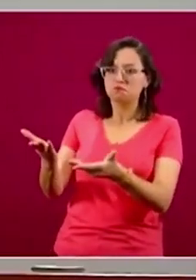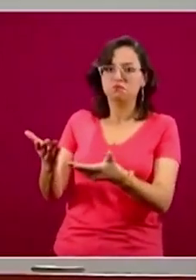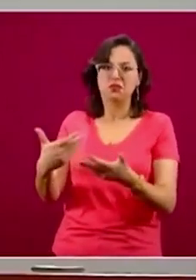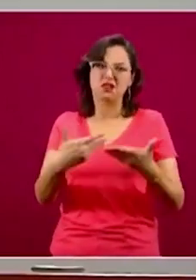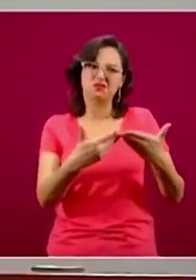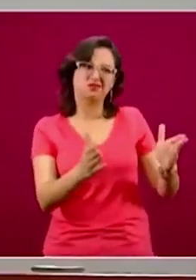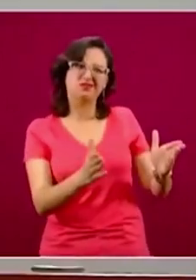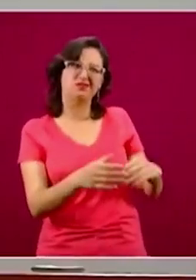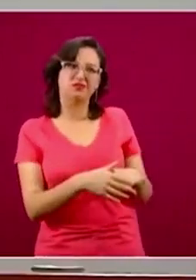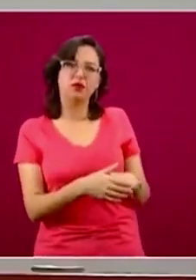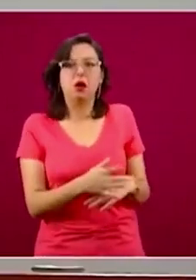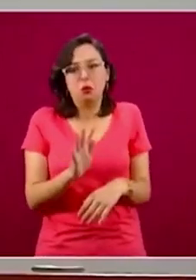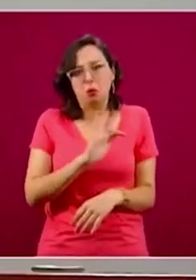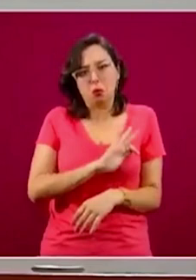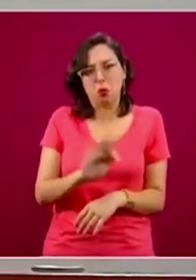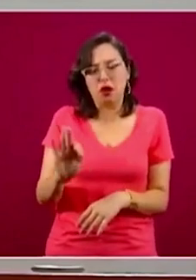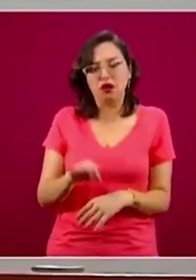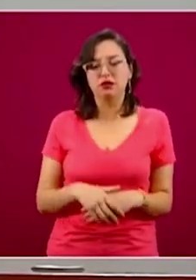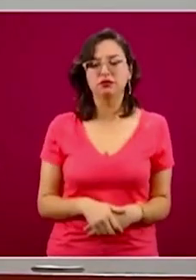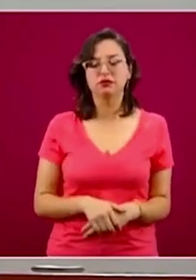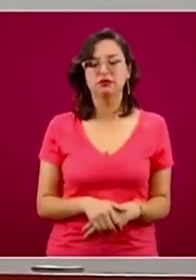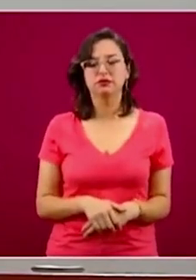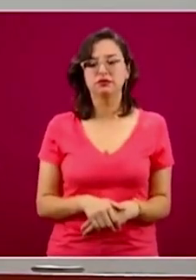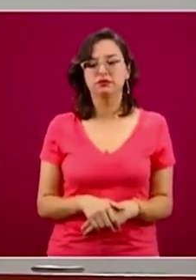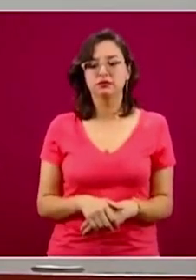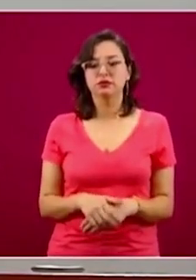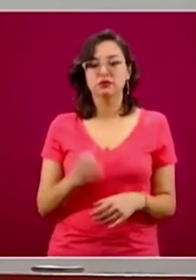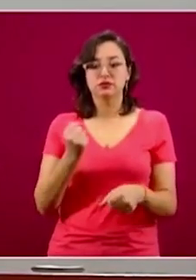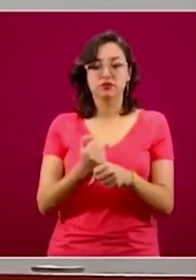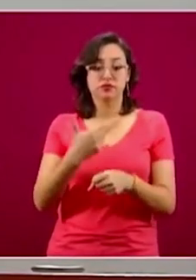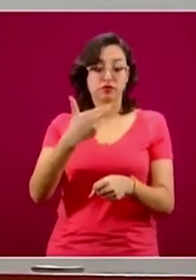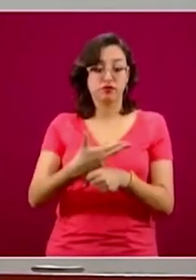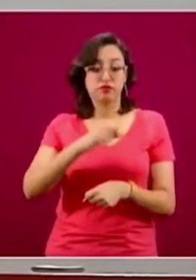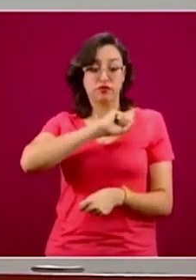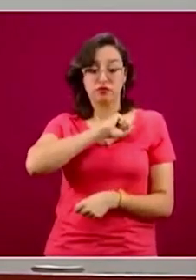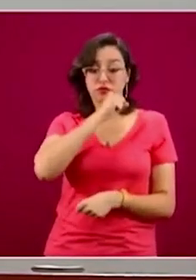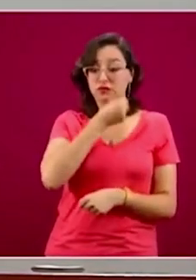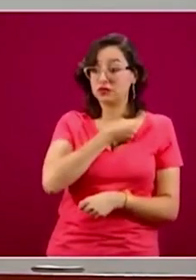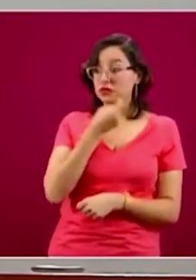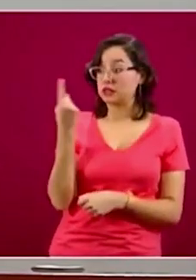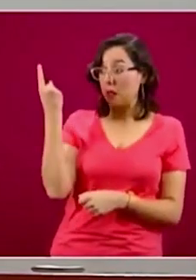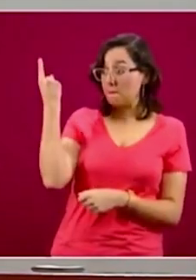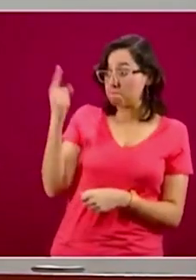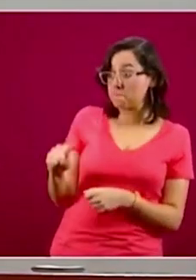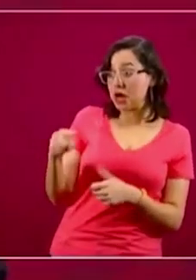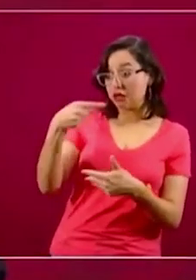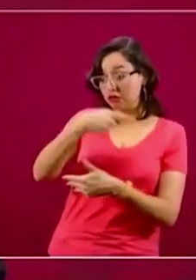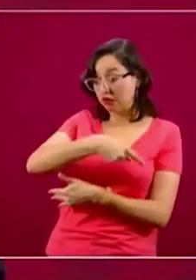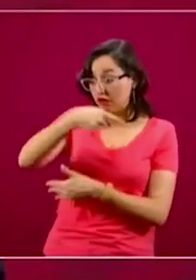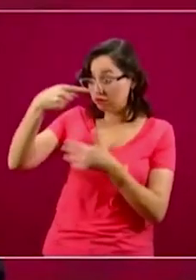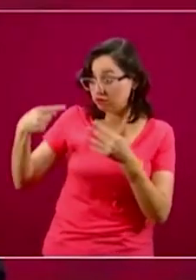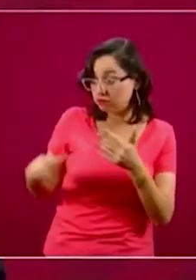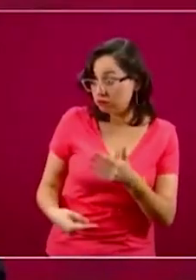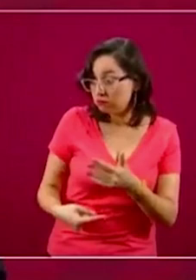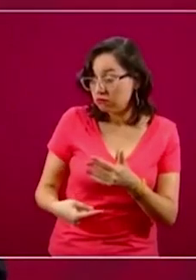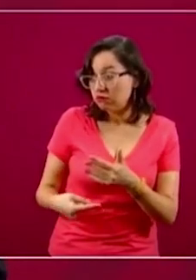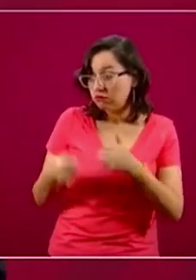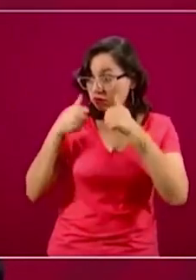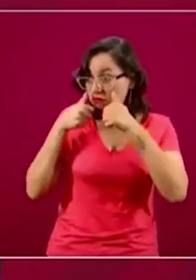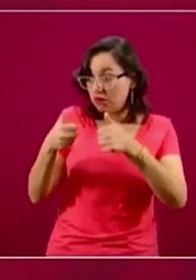público. Y la Secretaría de Salud no estipula ningunas condiciones mínimas para